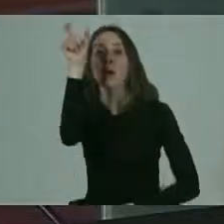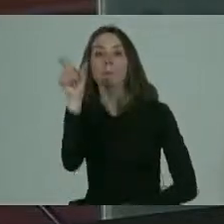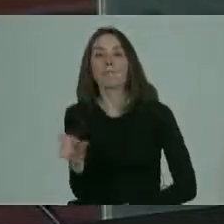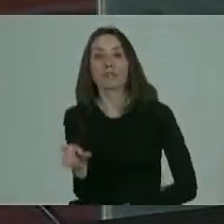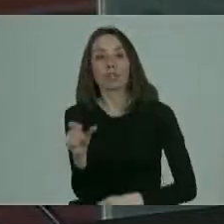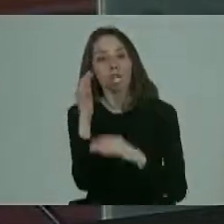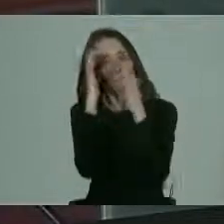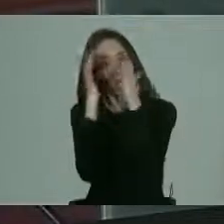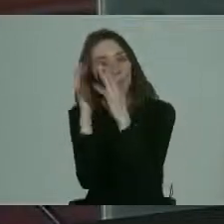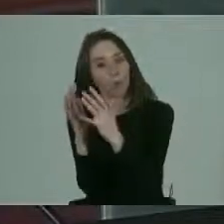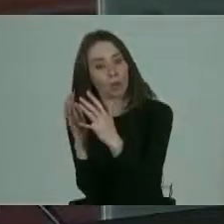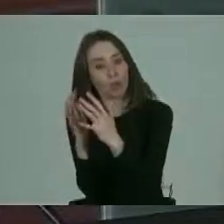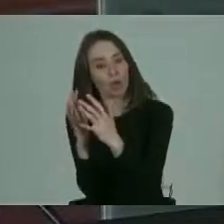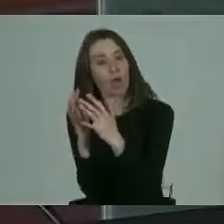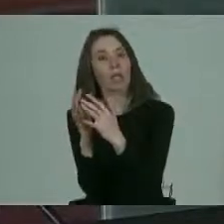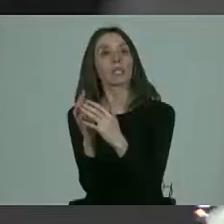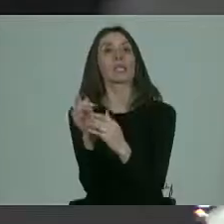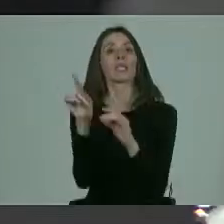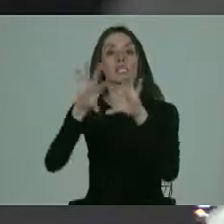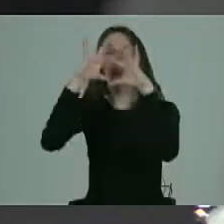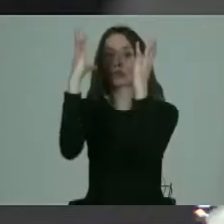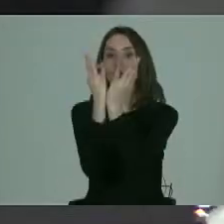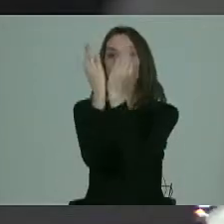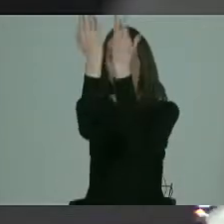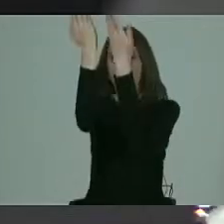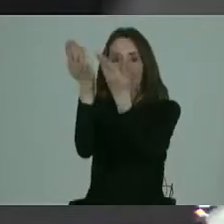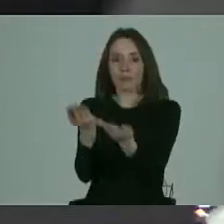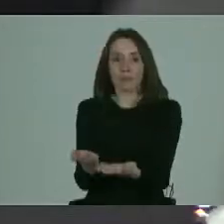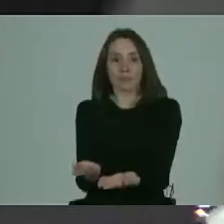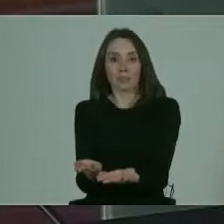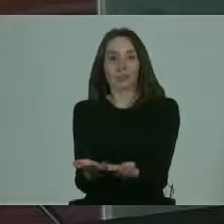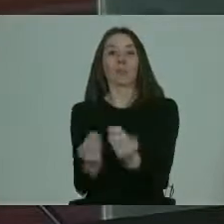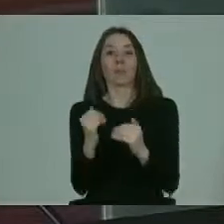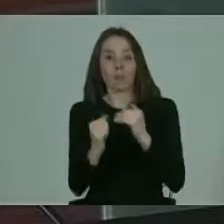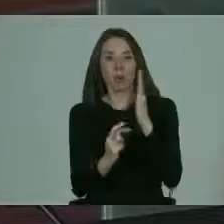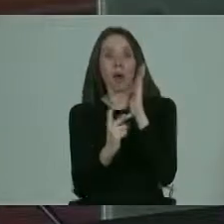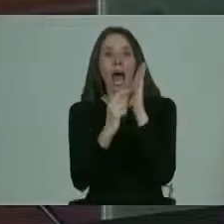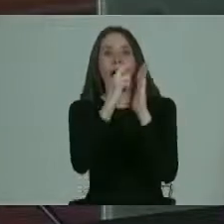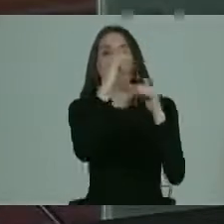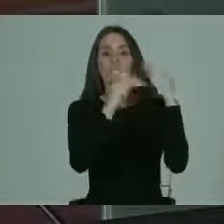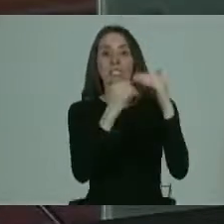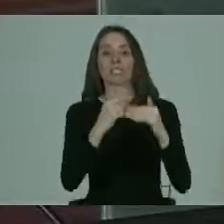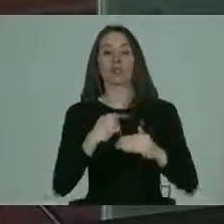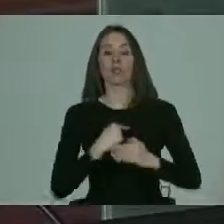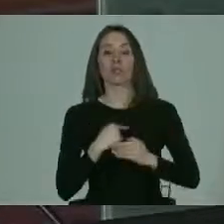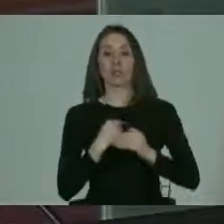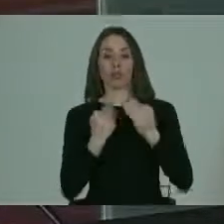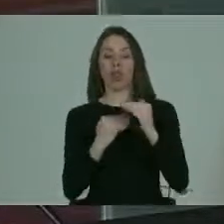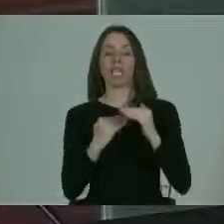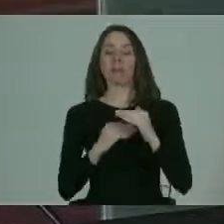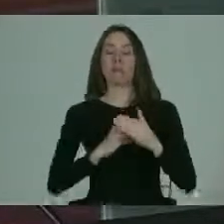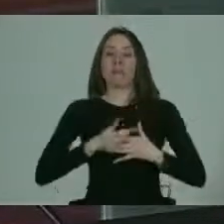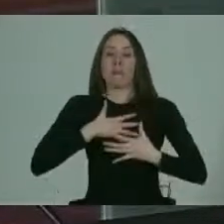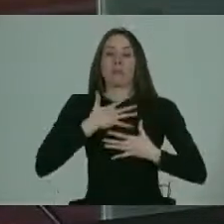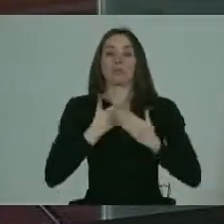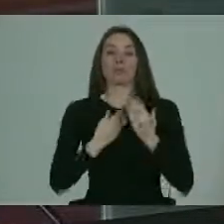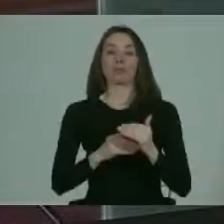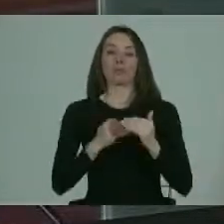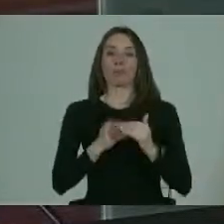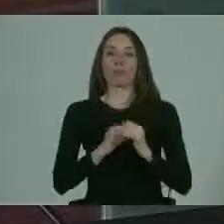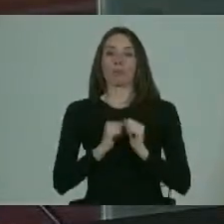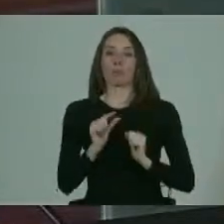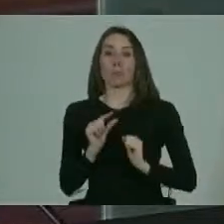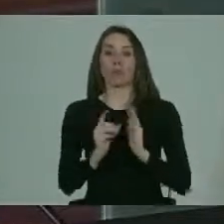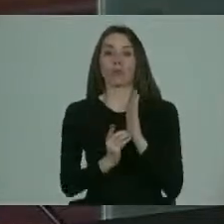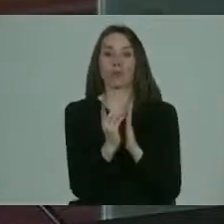ocupar y que hacen que sea un sujeto integral y pueda avanzar cuando yo estoy limitado emocionalmente o tengo pocas posibilidades de